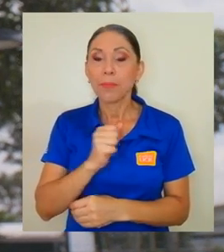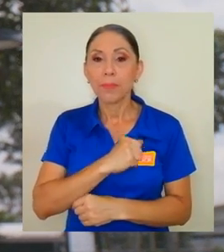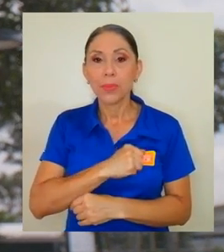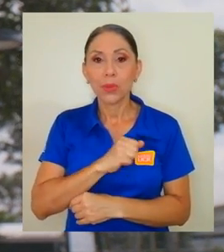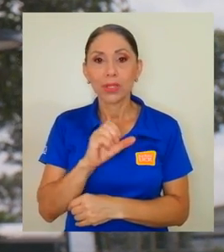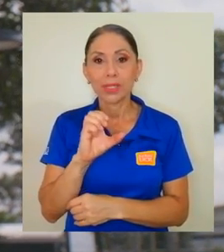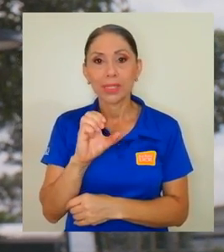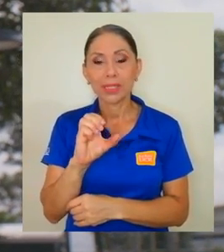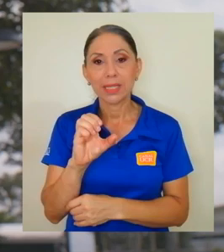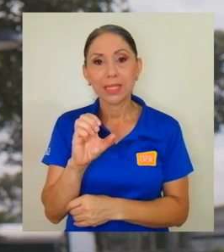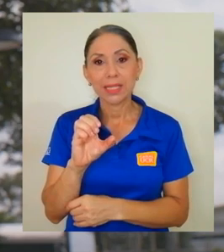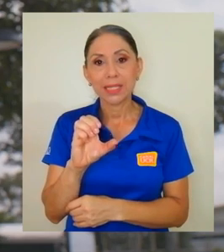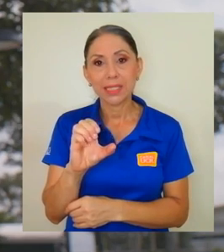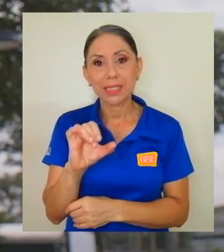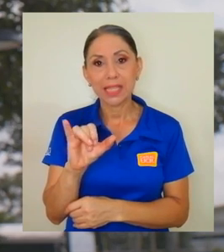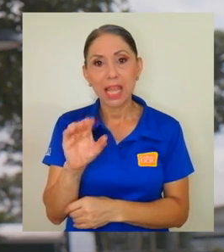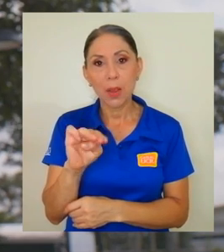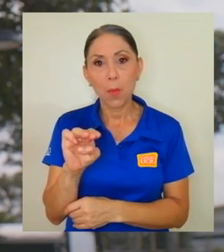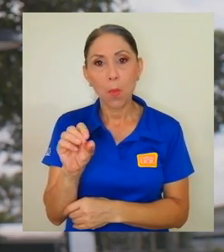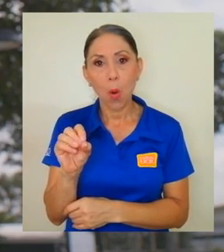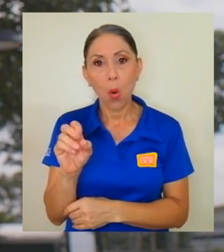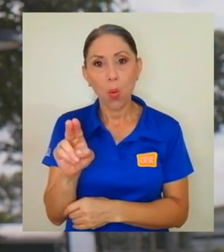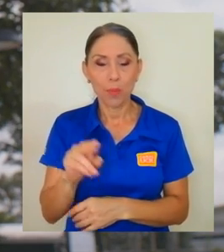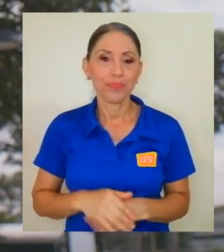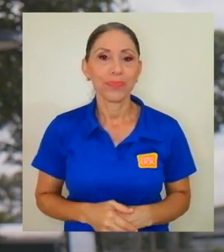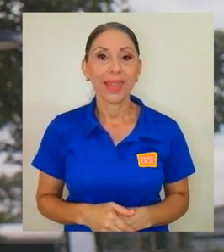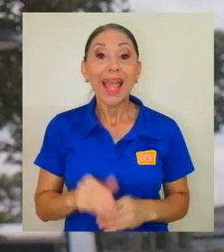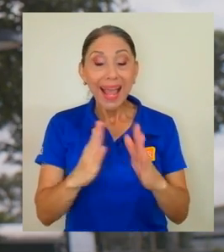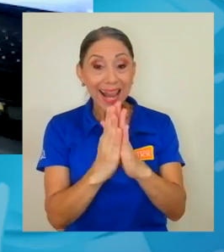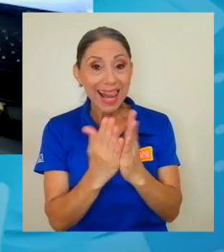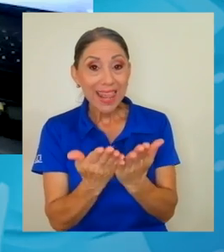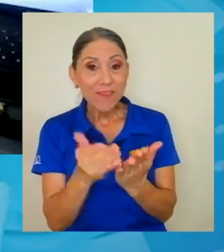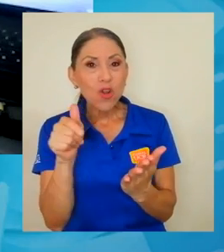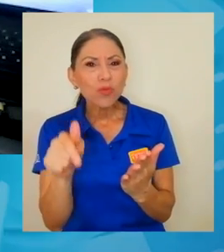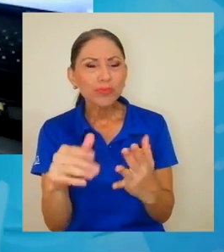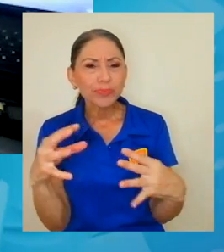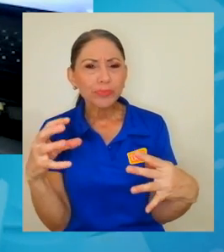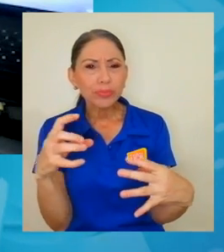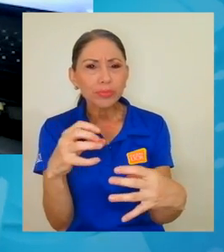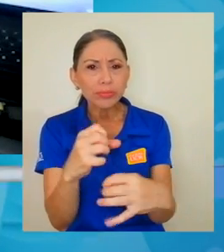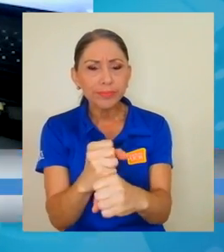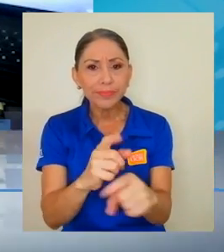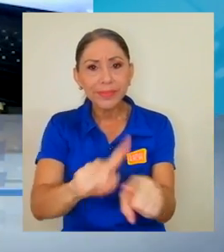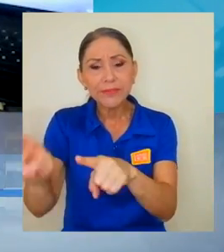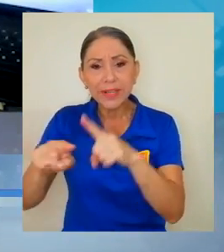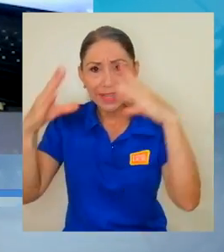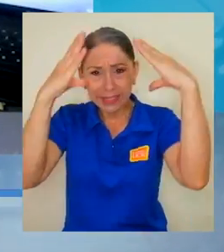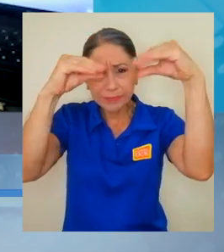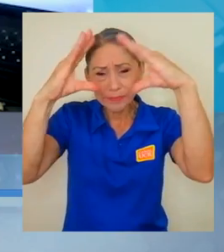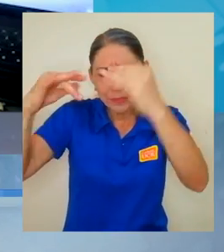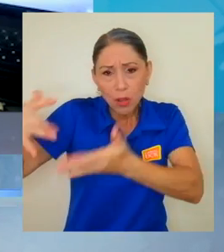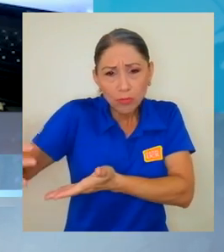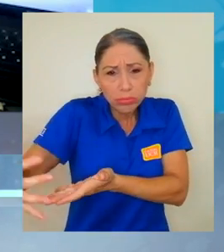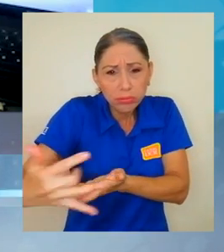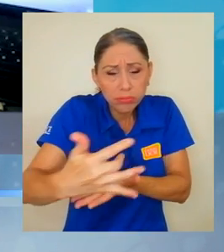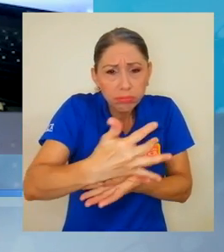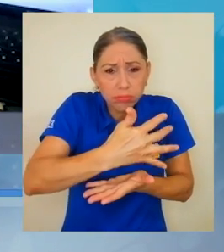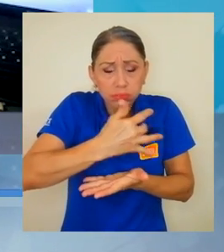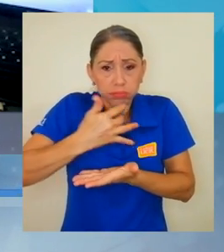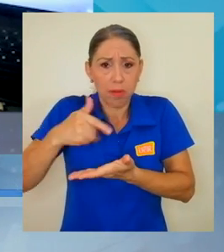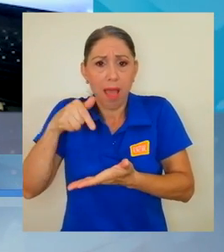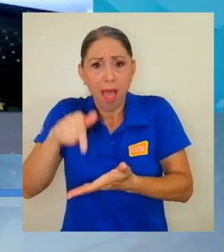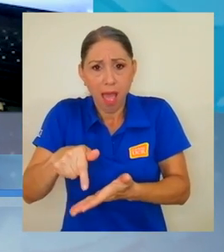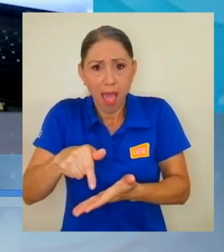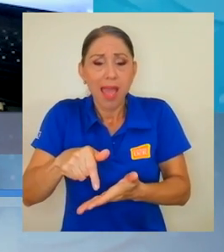El libro presenta de forma principal una recopilación de las investigaciones que se han desarrollado en Costa